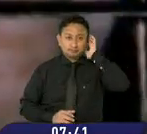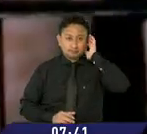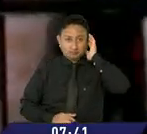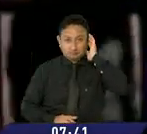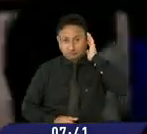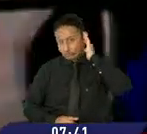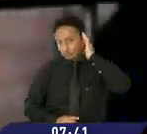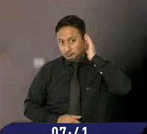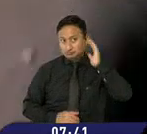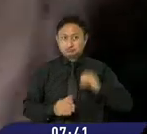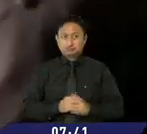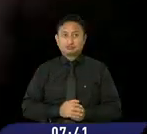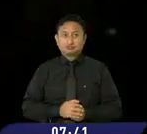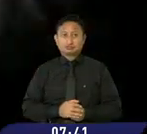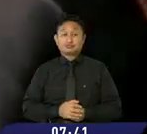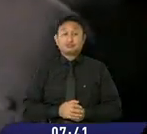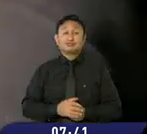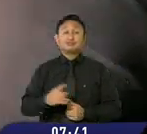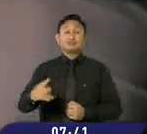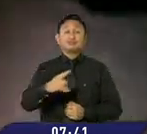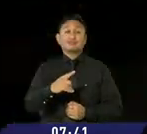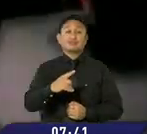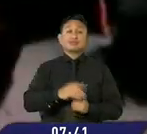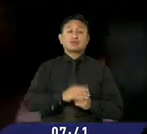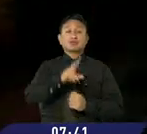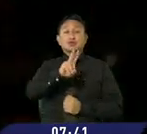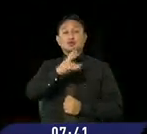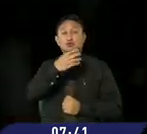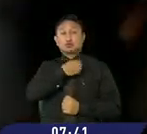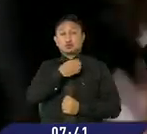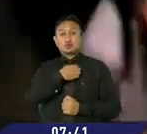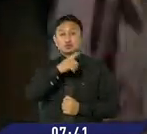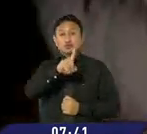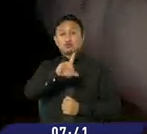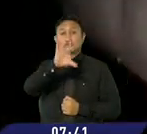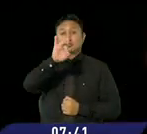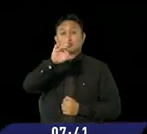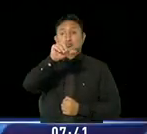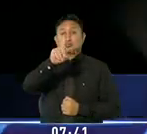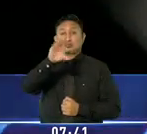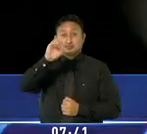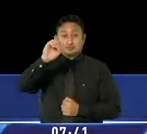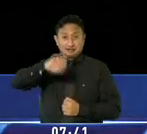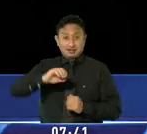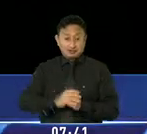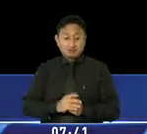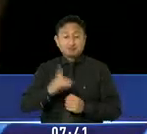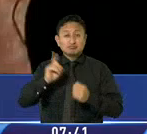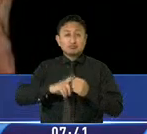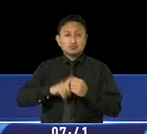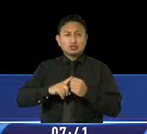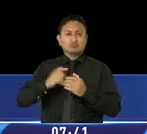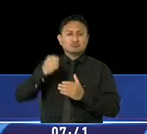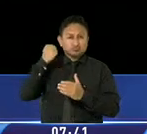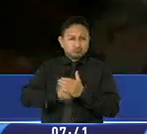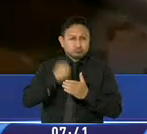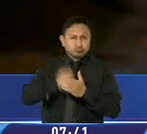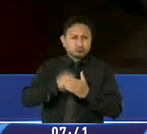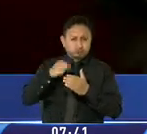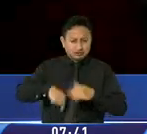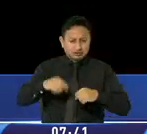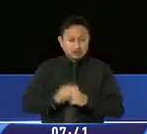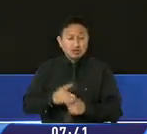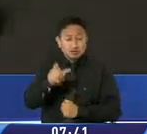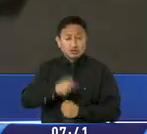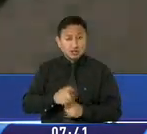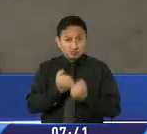Luego de la masacre de los próceres ocurrida el dos de agosto de mil ochocientos diez, los quiteños siguieron insistiendo para buscar la emancipación de